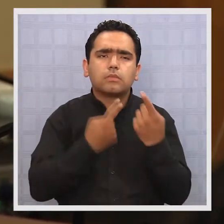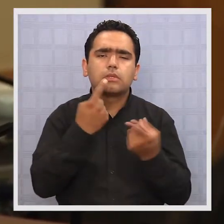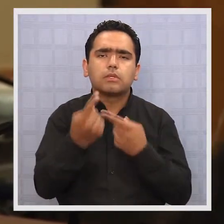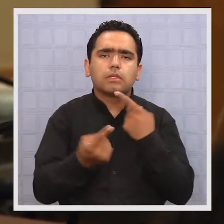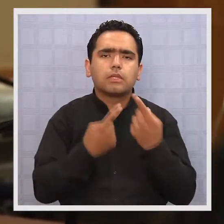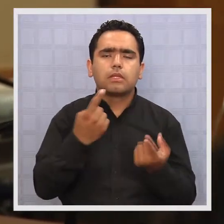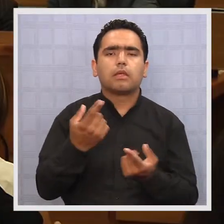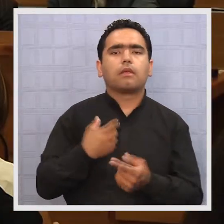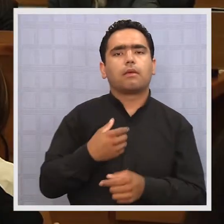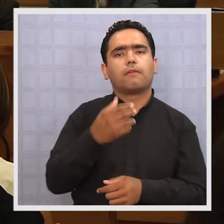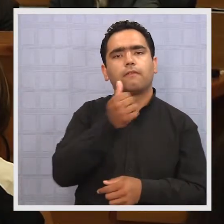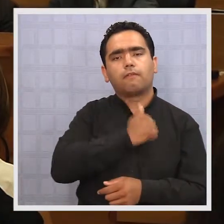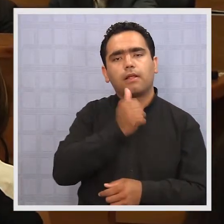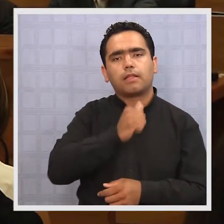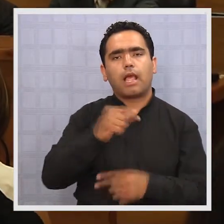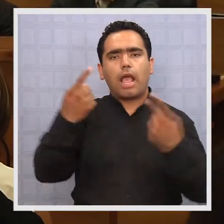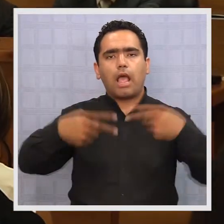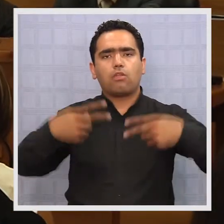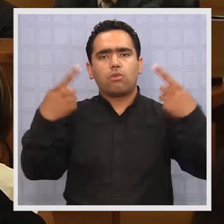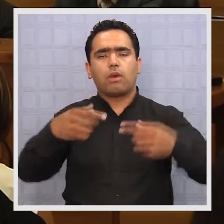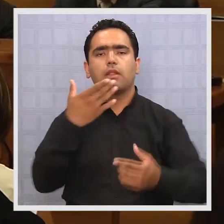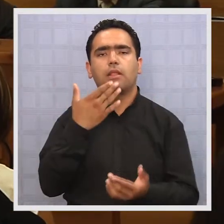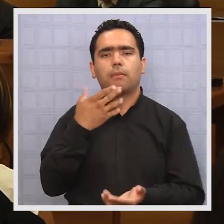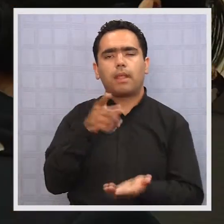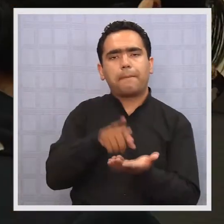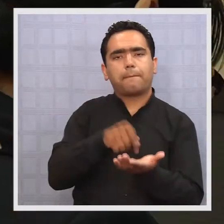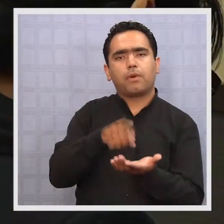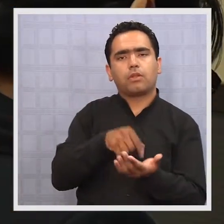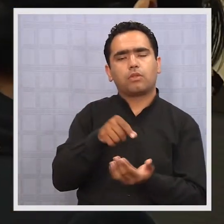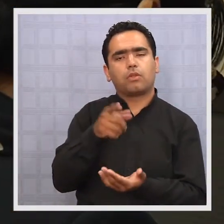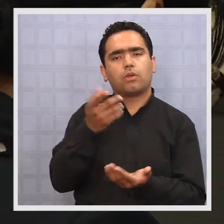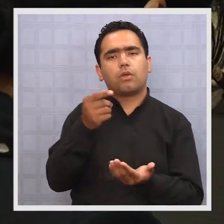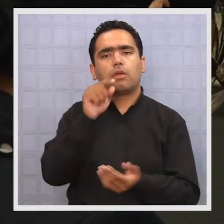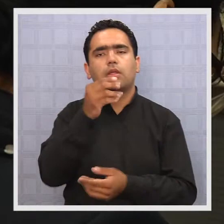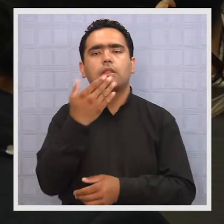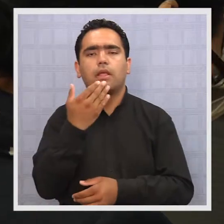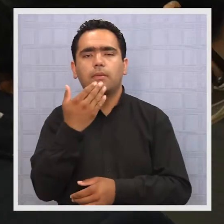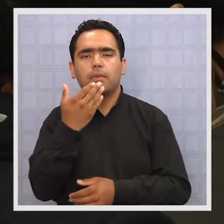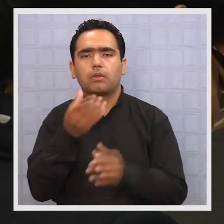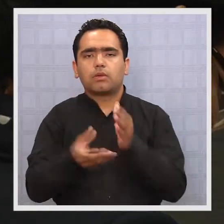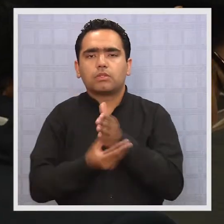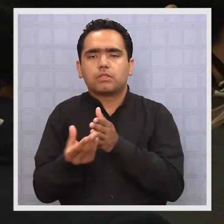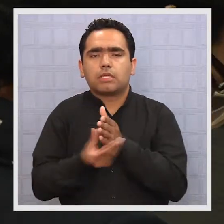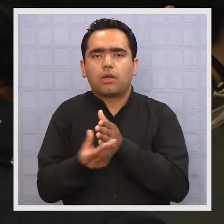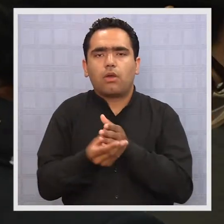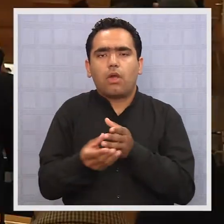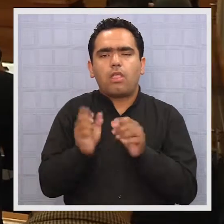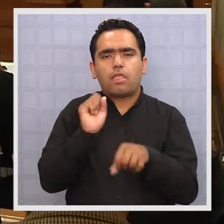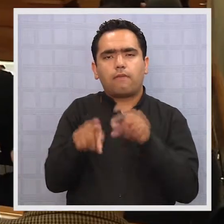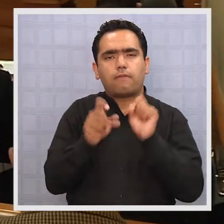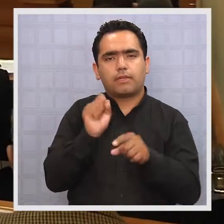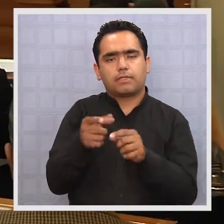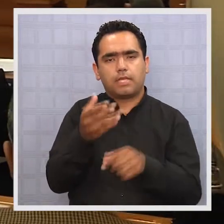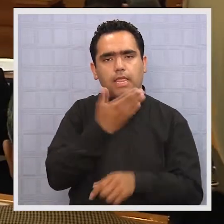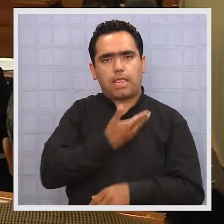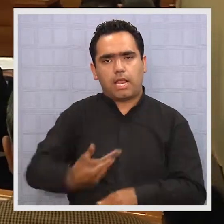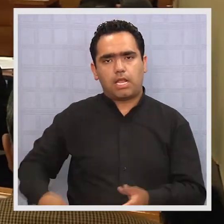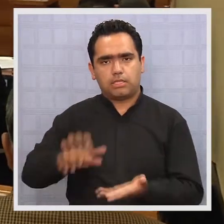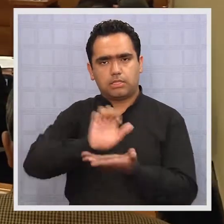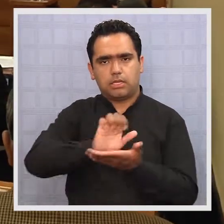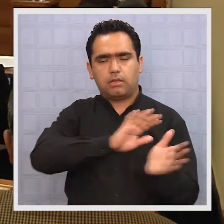imputado Cáneva se encuentra el Servicio de Aduanas, Impuestos Internos y el Consejo de Defensa del Estado. El Consejo de Defensa del Estado lo